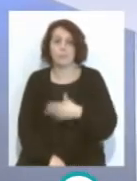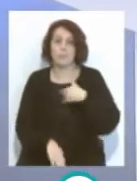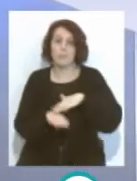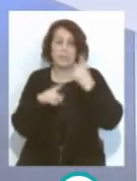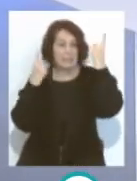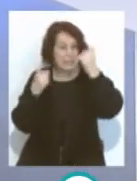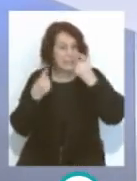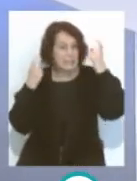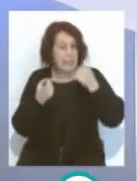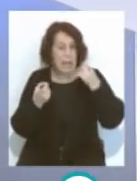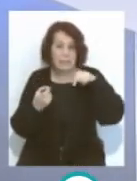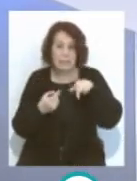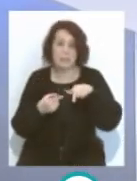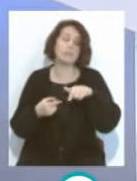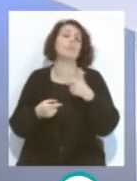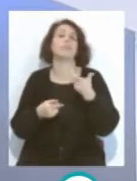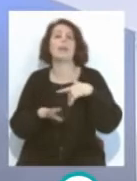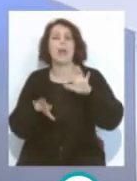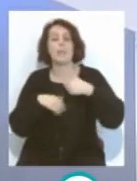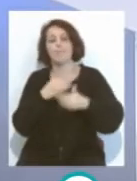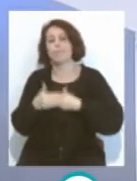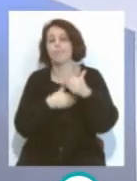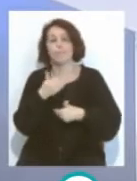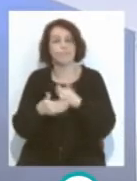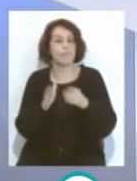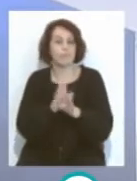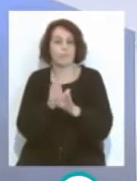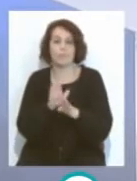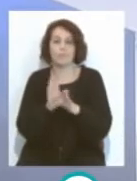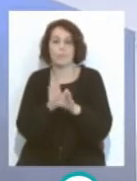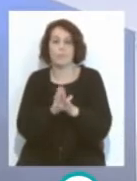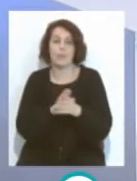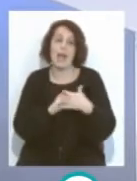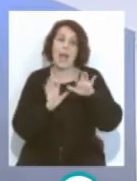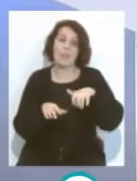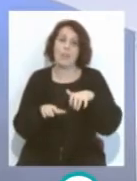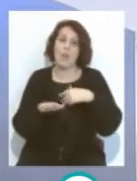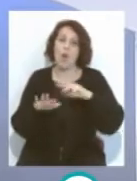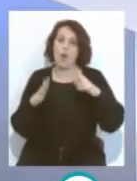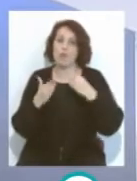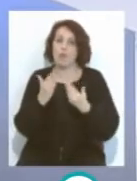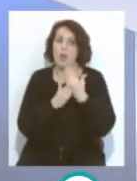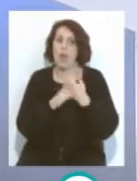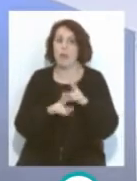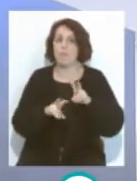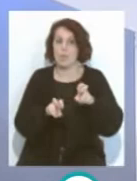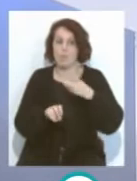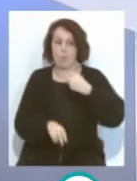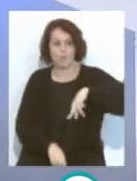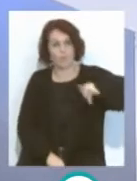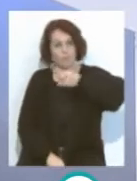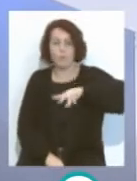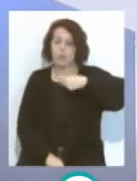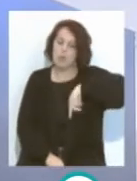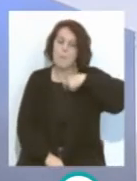mantener esa línea que lleva el Cádiz, bueno, hubo un Cádiz de las primeras ocho jornadas y volvemos a insistir. Y